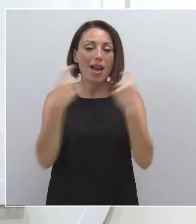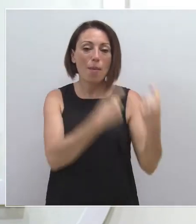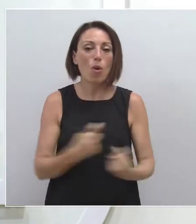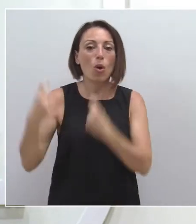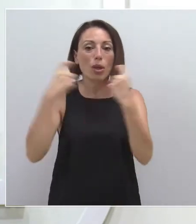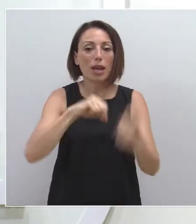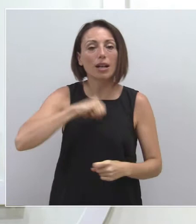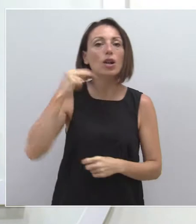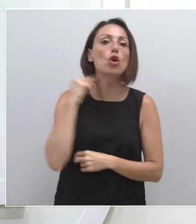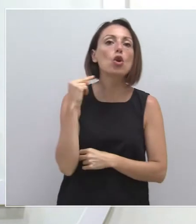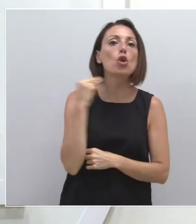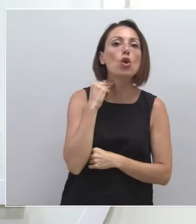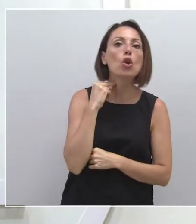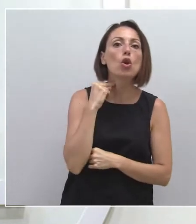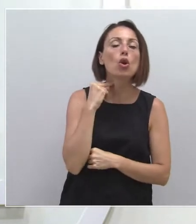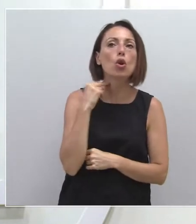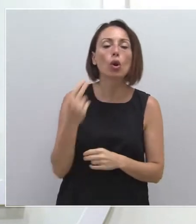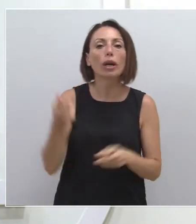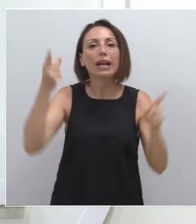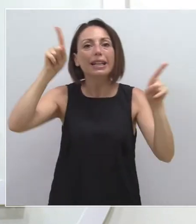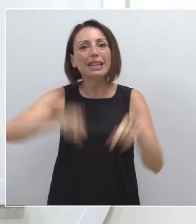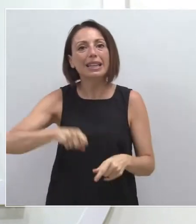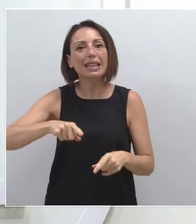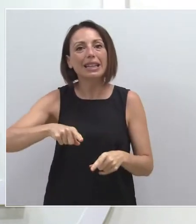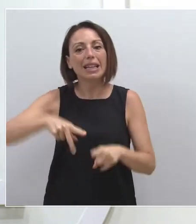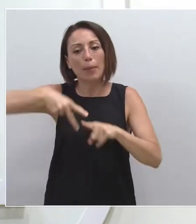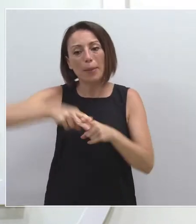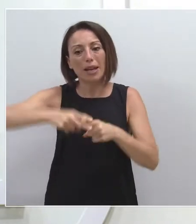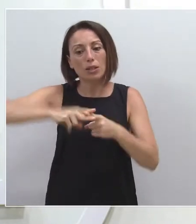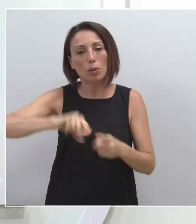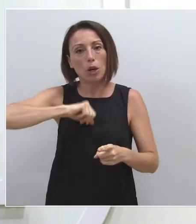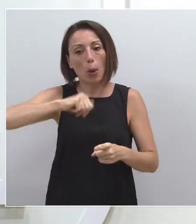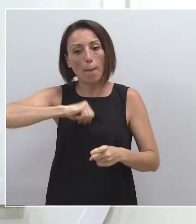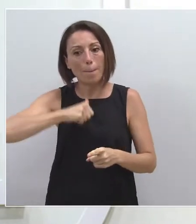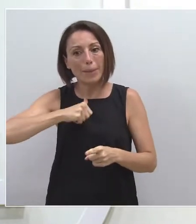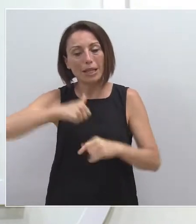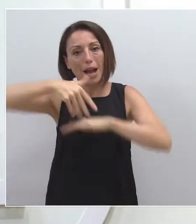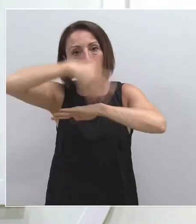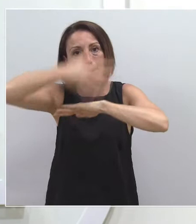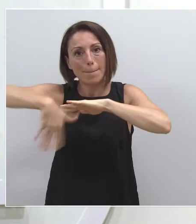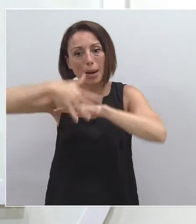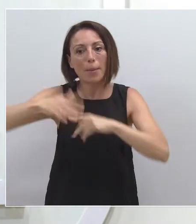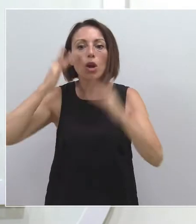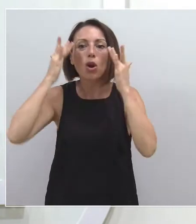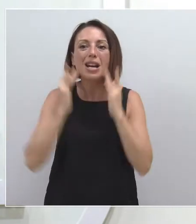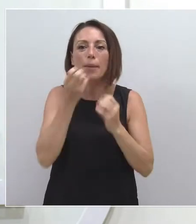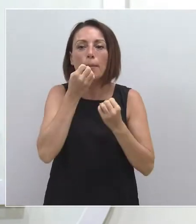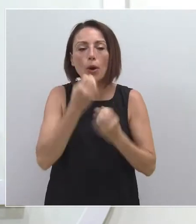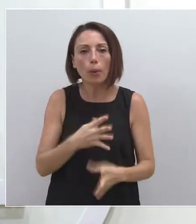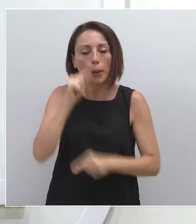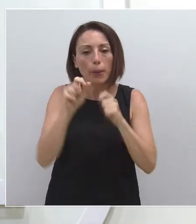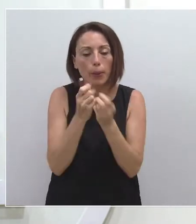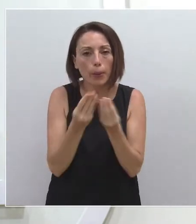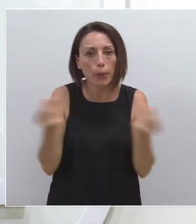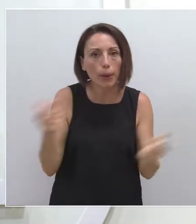y para la esterilización de instrumental del Hospital Los Arcos del Mar Menor, así como 7,6 millones para el suministro de